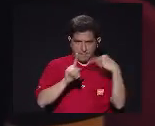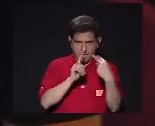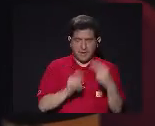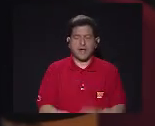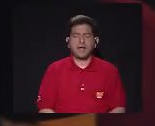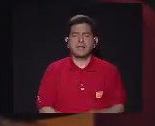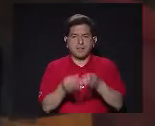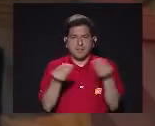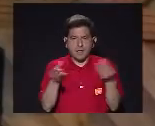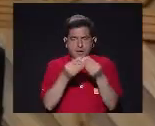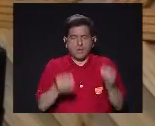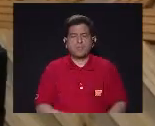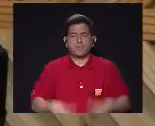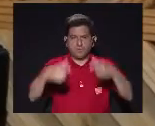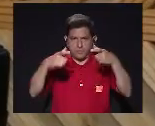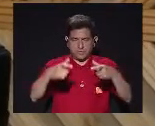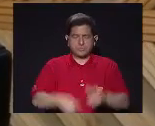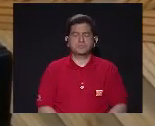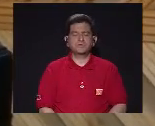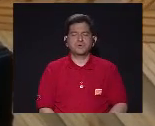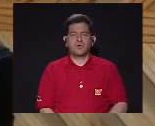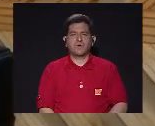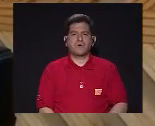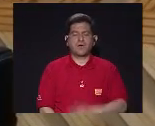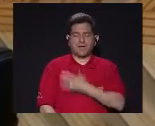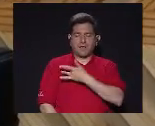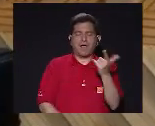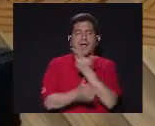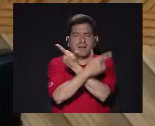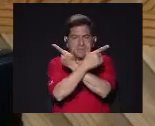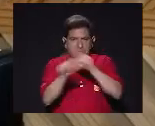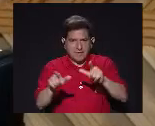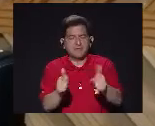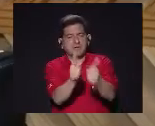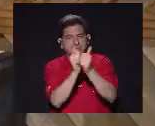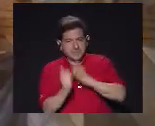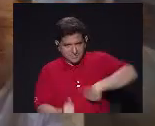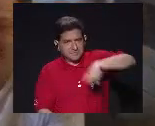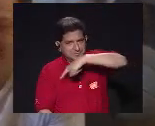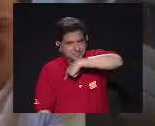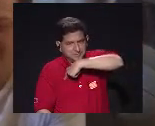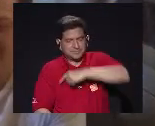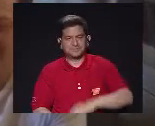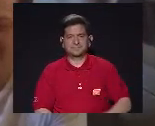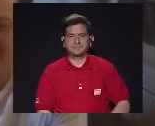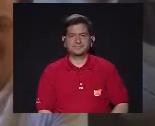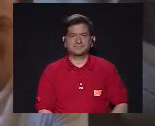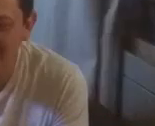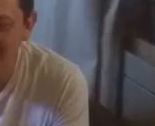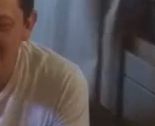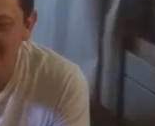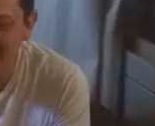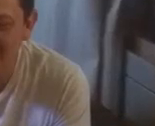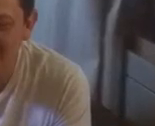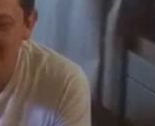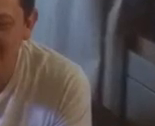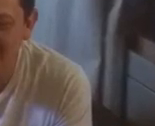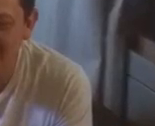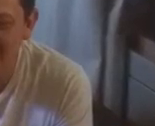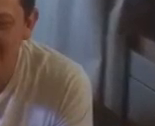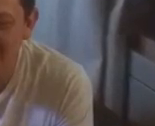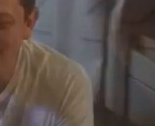Conversamos sobre la producción discográfica Almas en vuelo Acompáñenos Piedra Negra